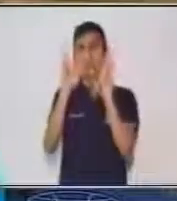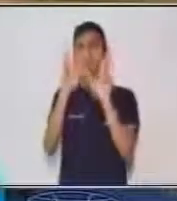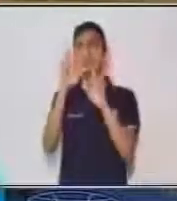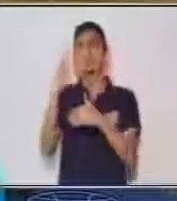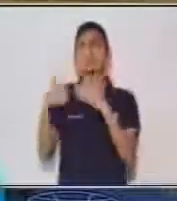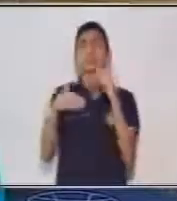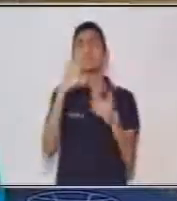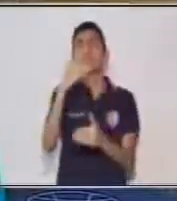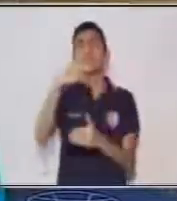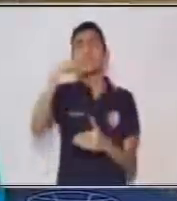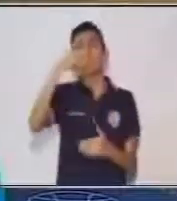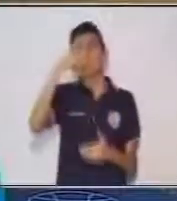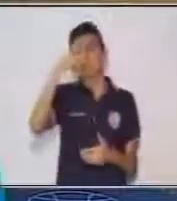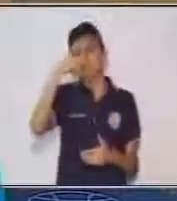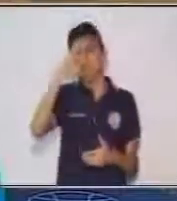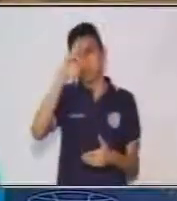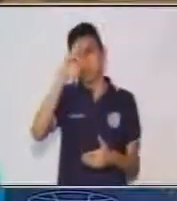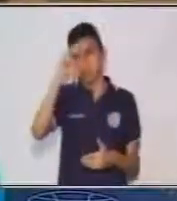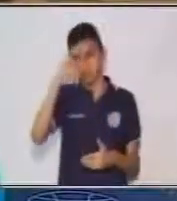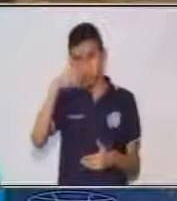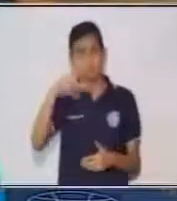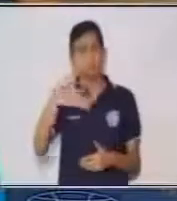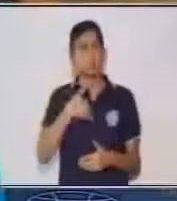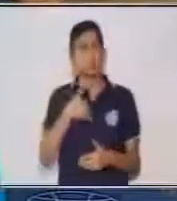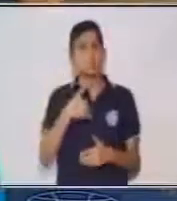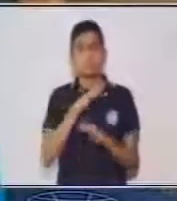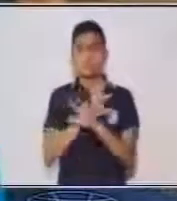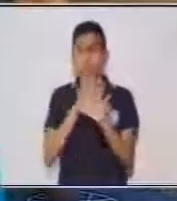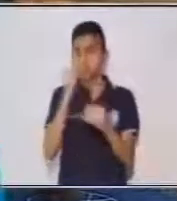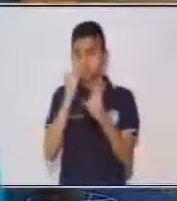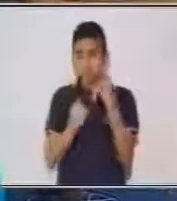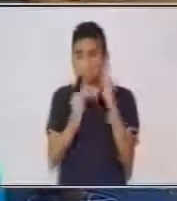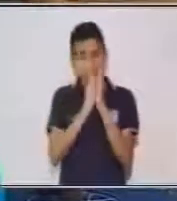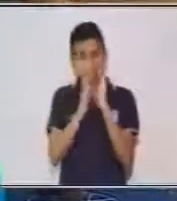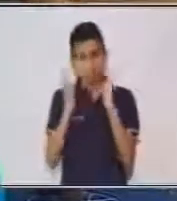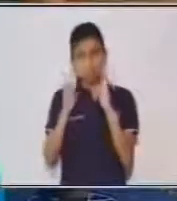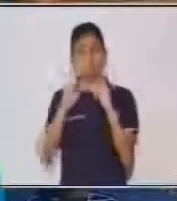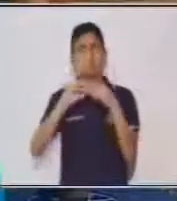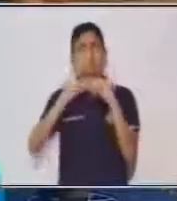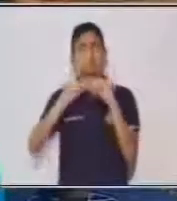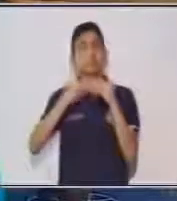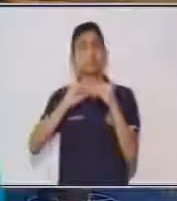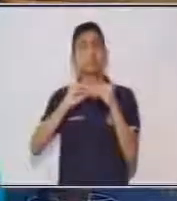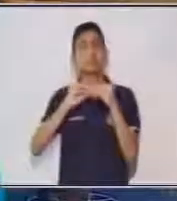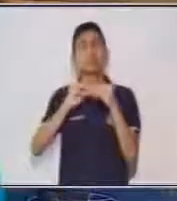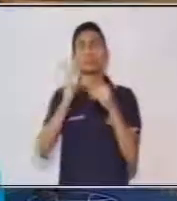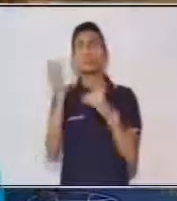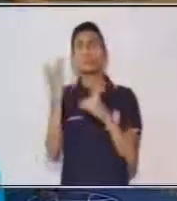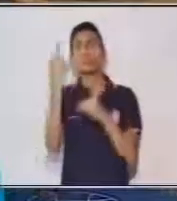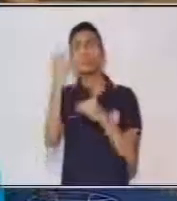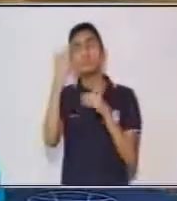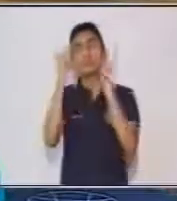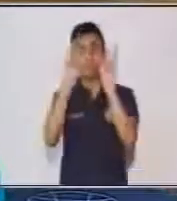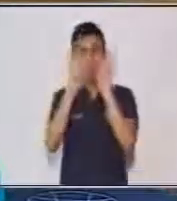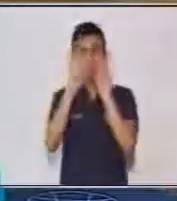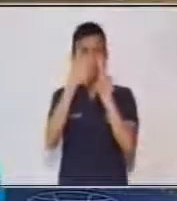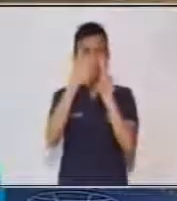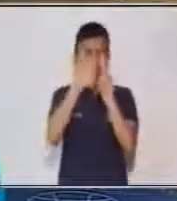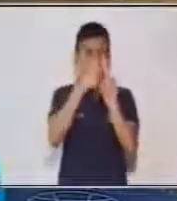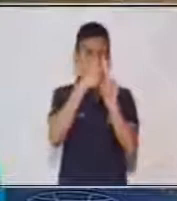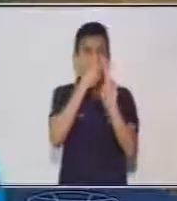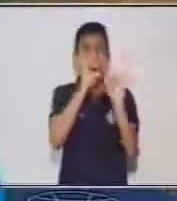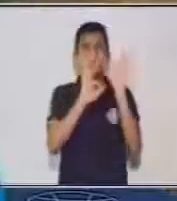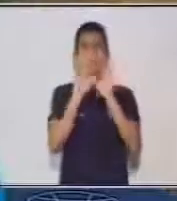que es un patrón que tiene terminantes con números que vamos a solicitar por medio de una suma